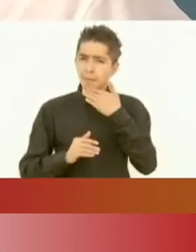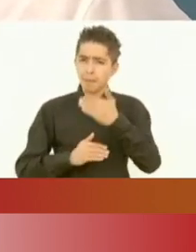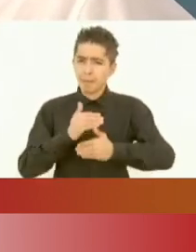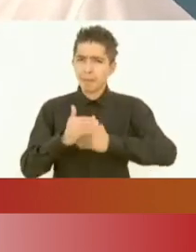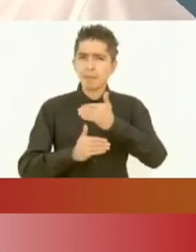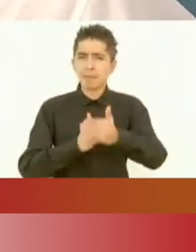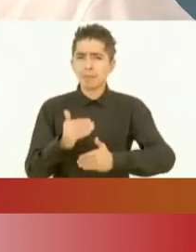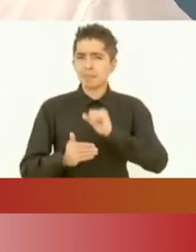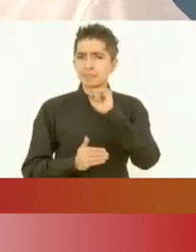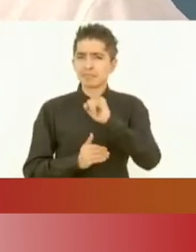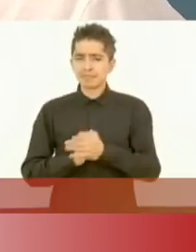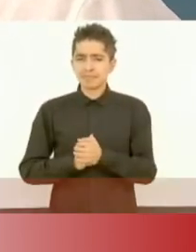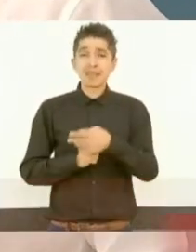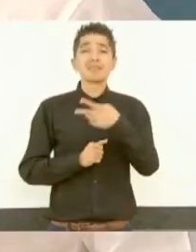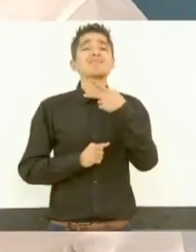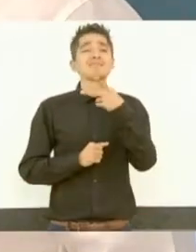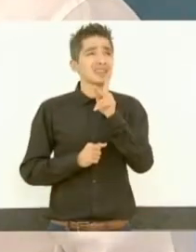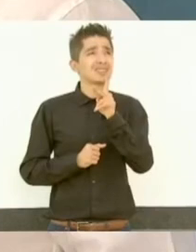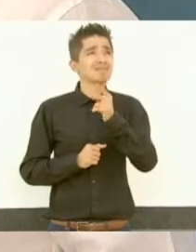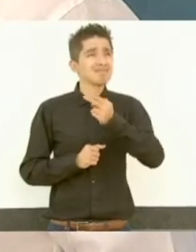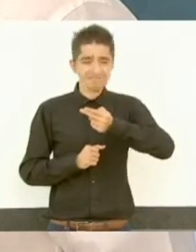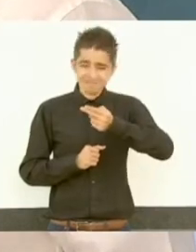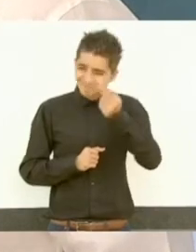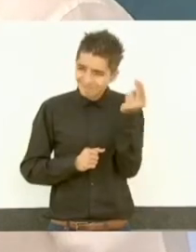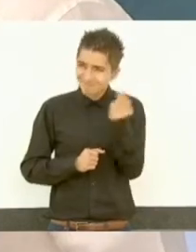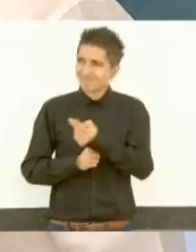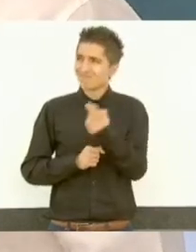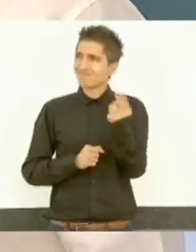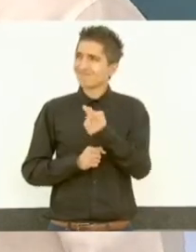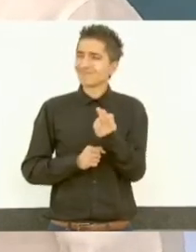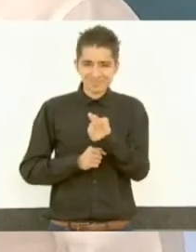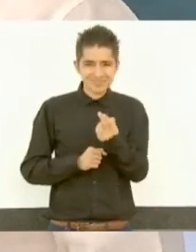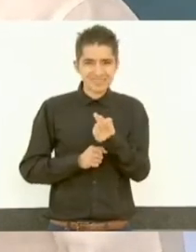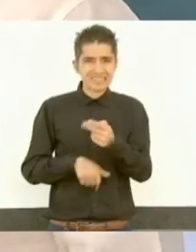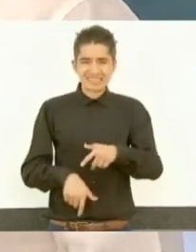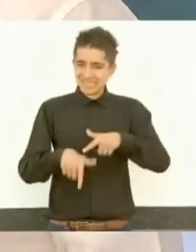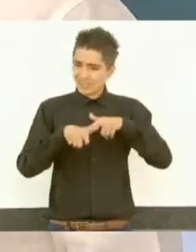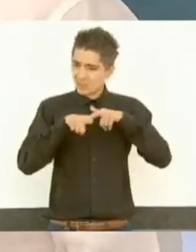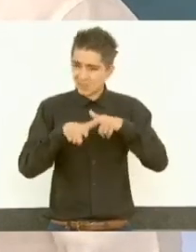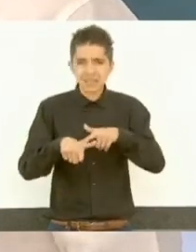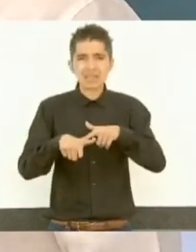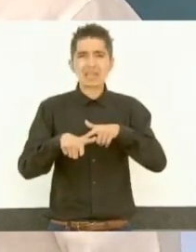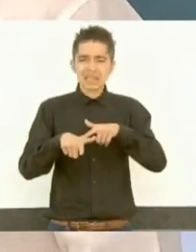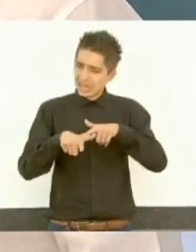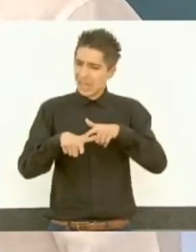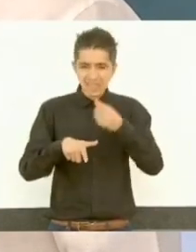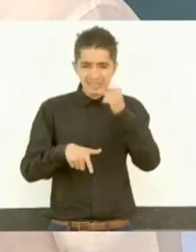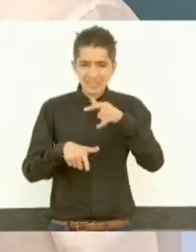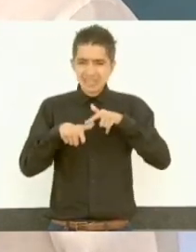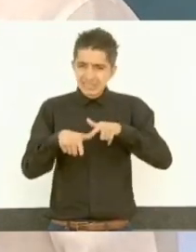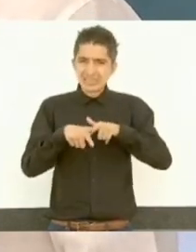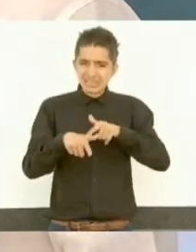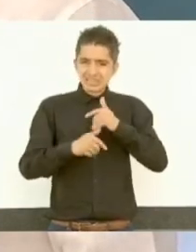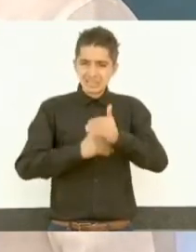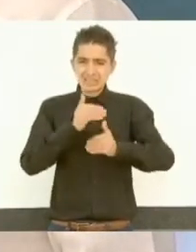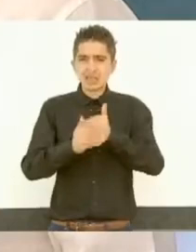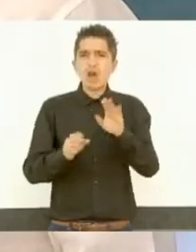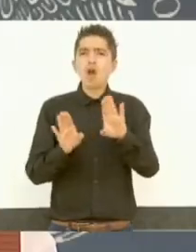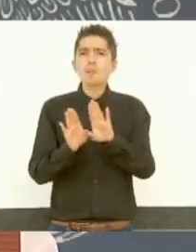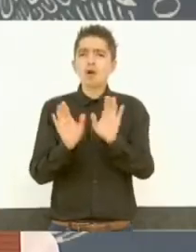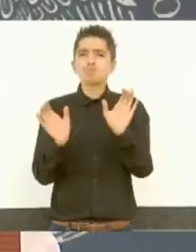pero tenemos que continuar avanzando, acreditando Pensando